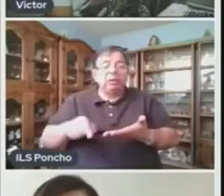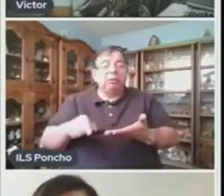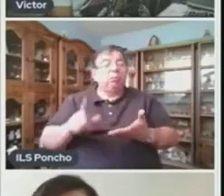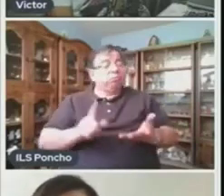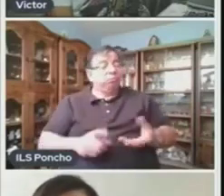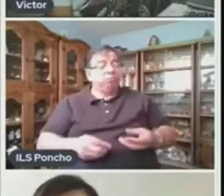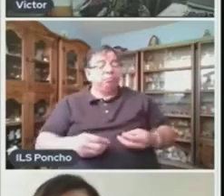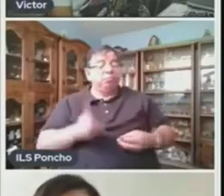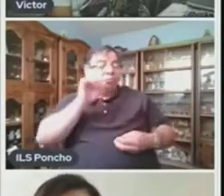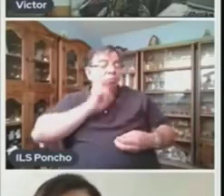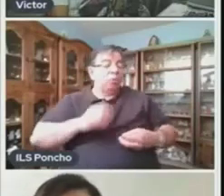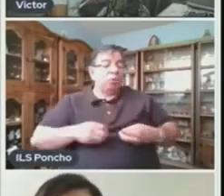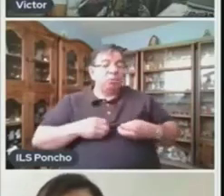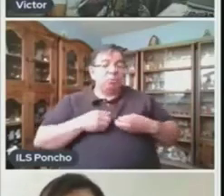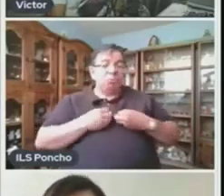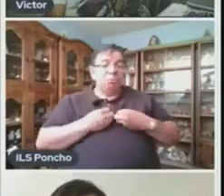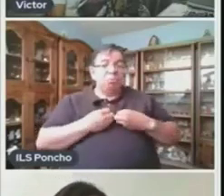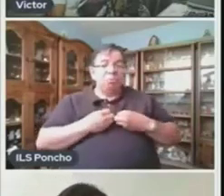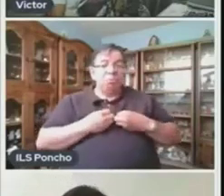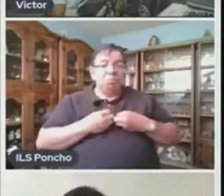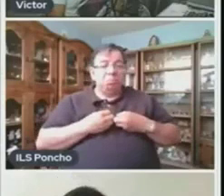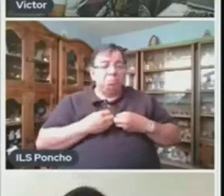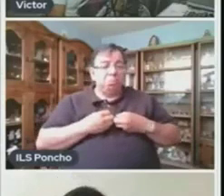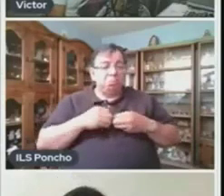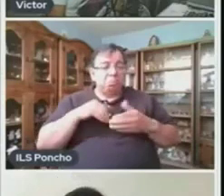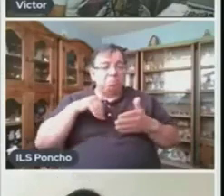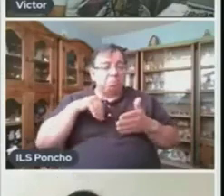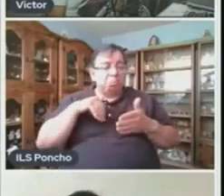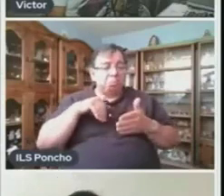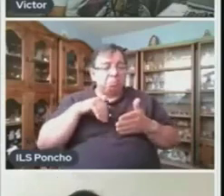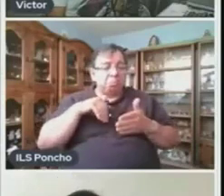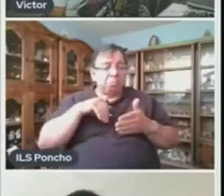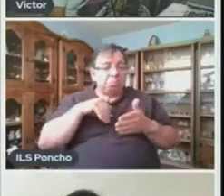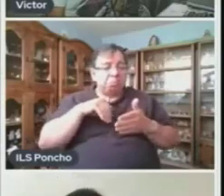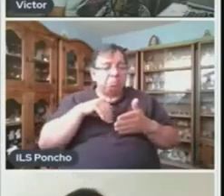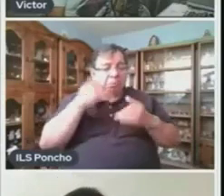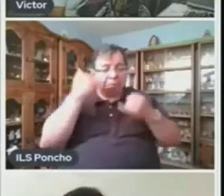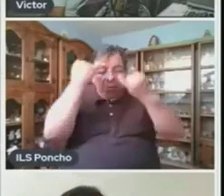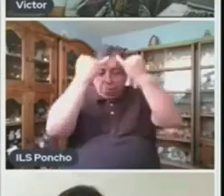Se Va Apagando En Su Delirio